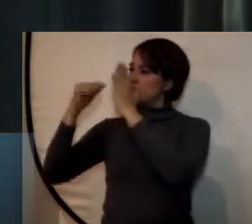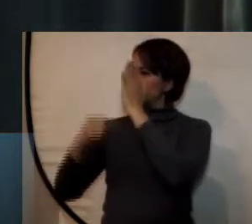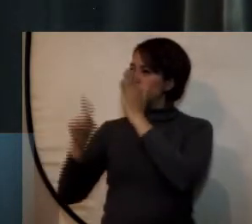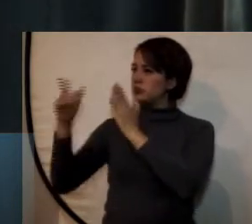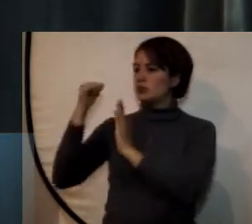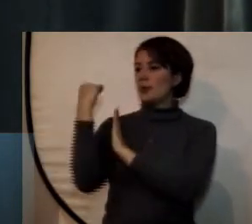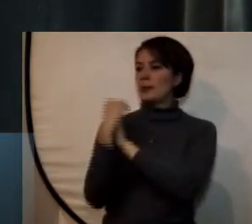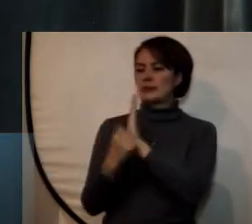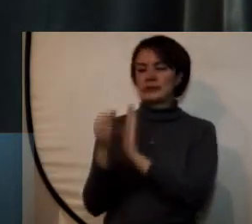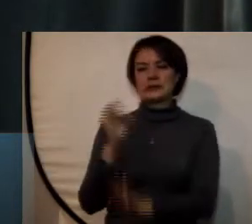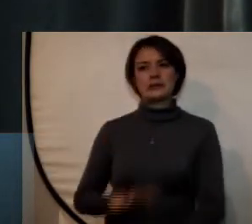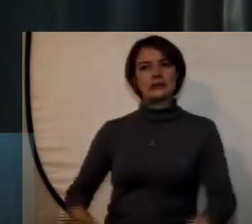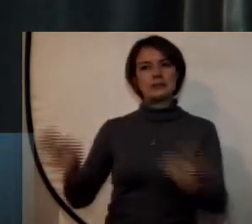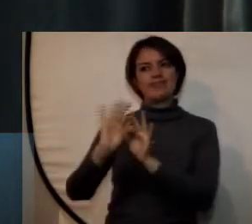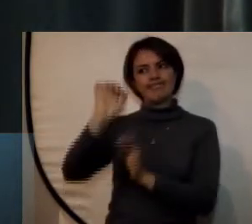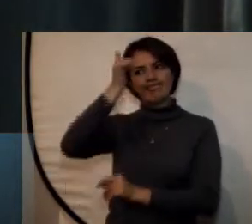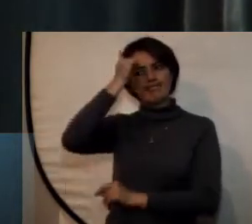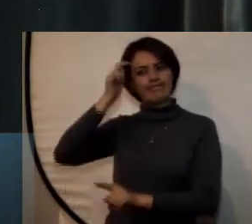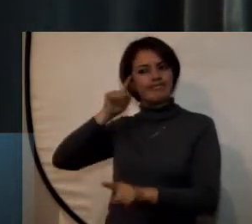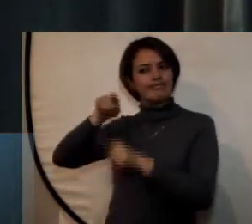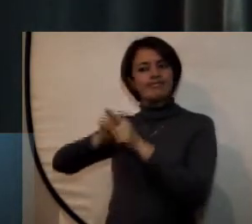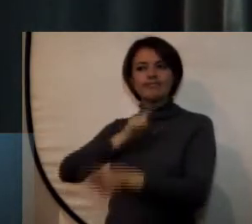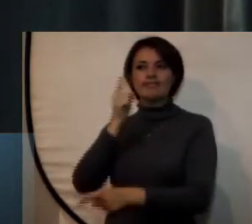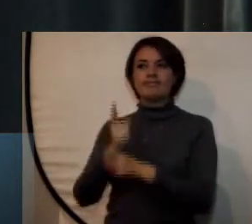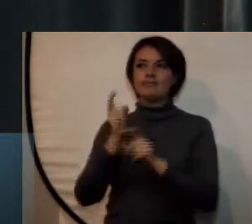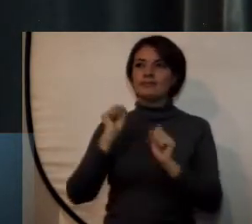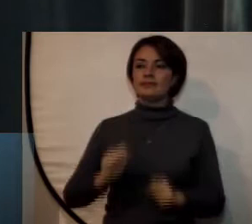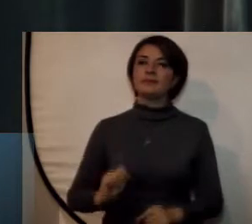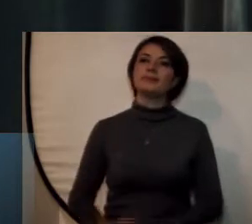aspectos indispensables para lograr nuestro propósito